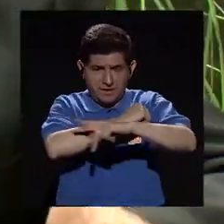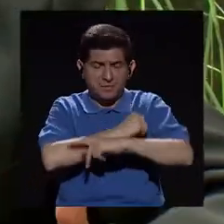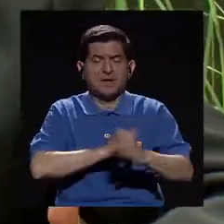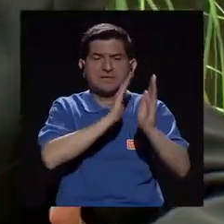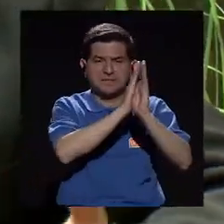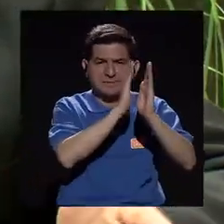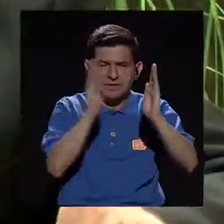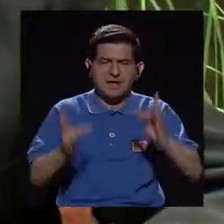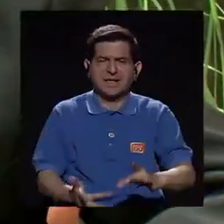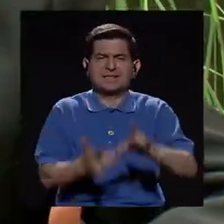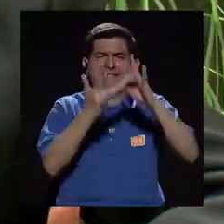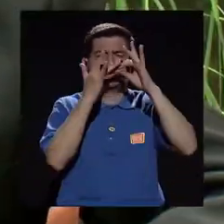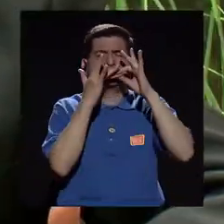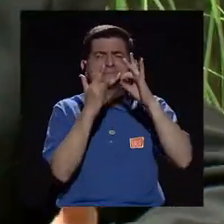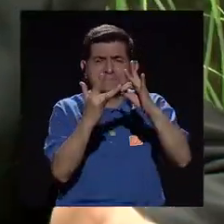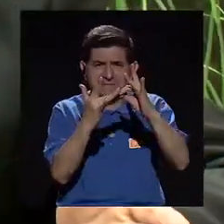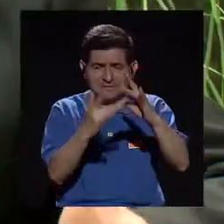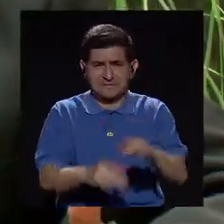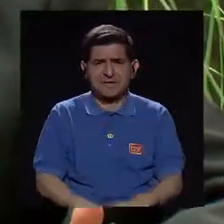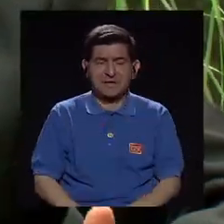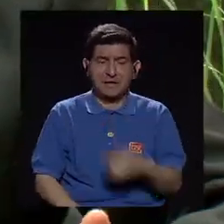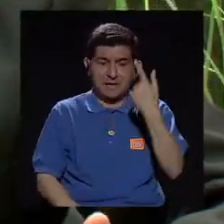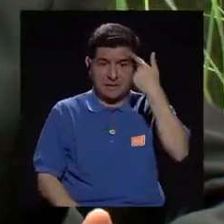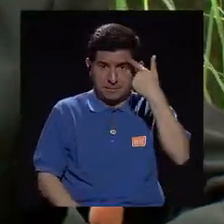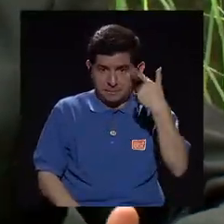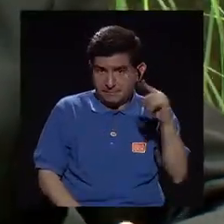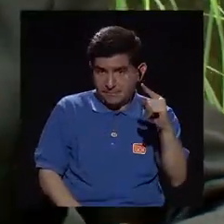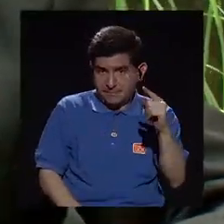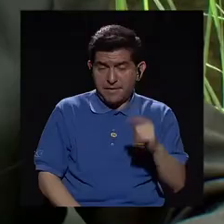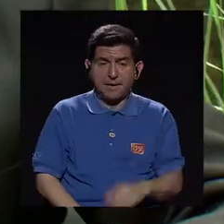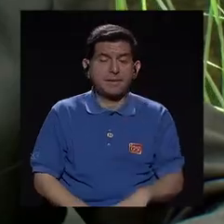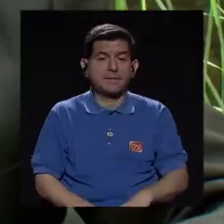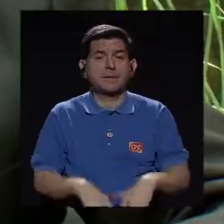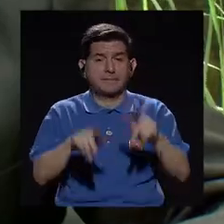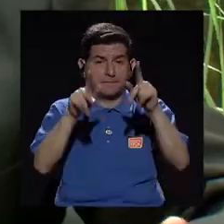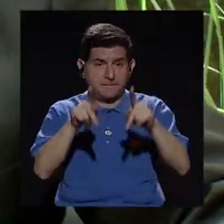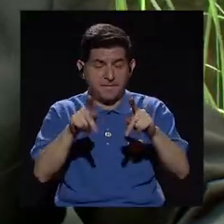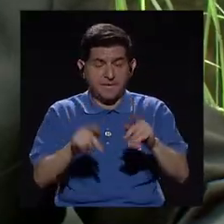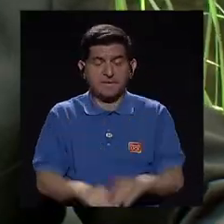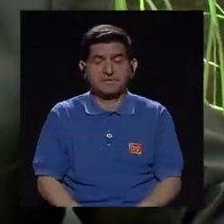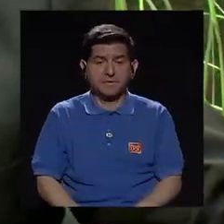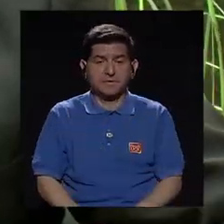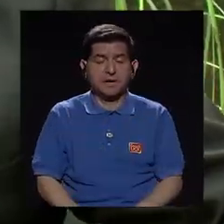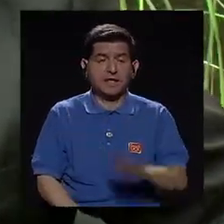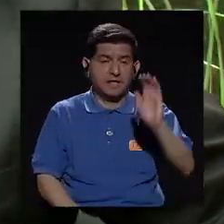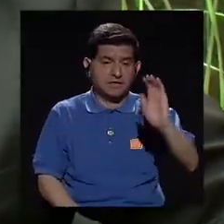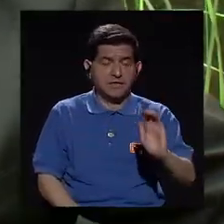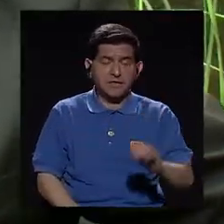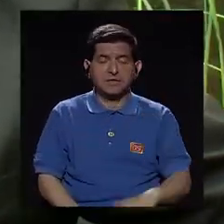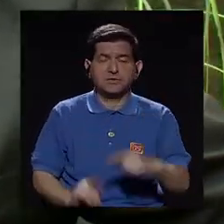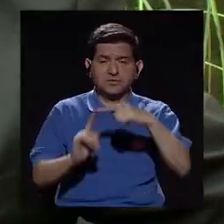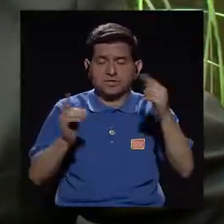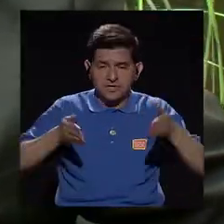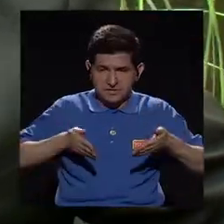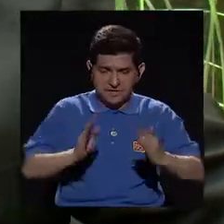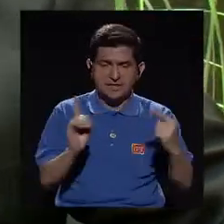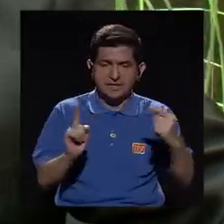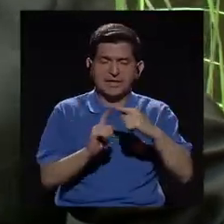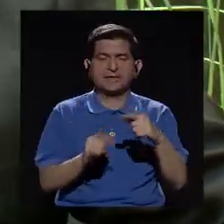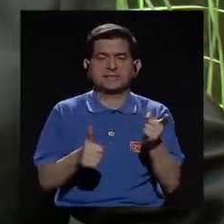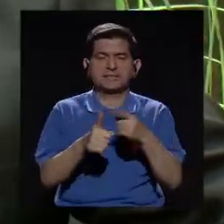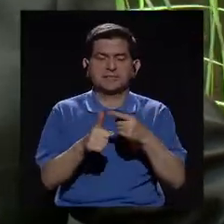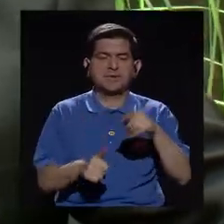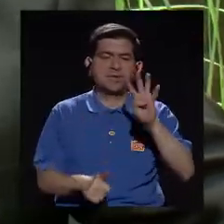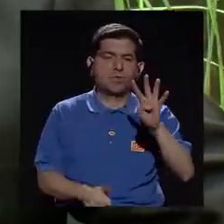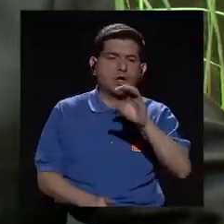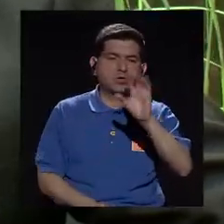país es una biblioteca especializada para personas, para niños que están entre el nacimiento y los